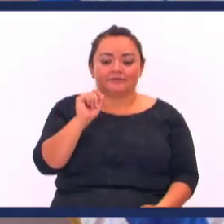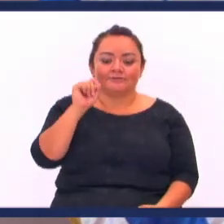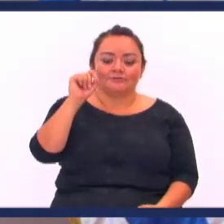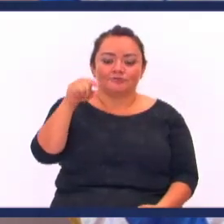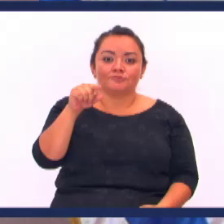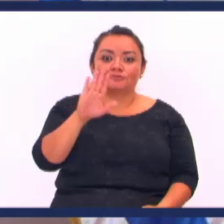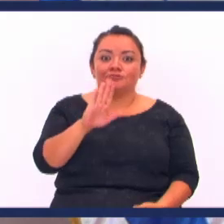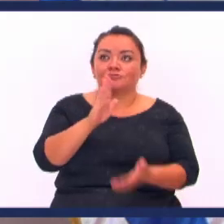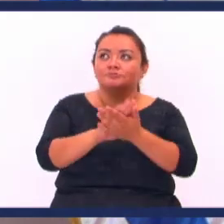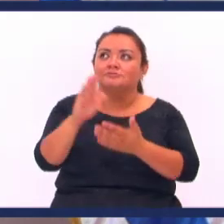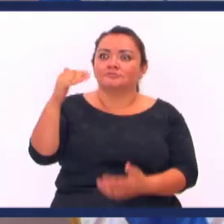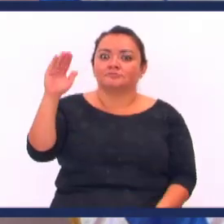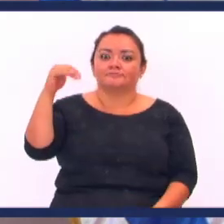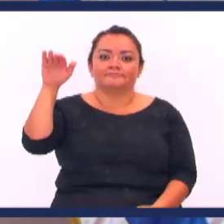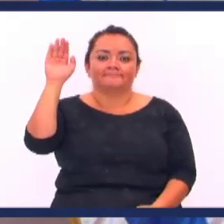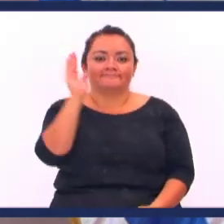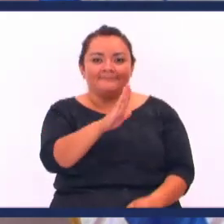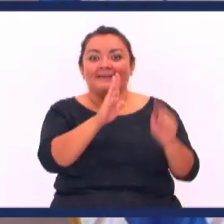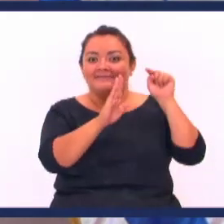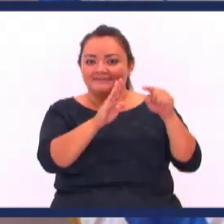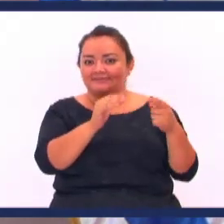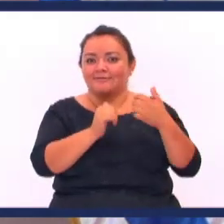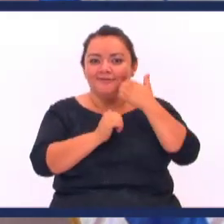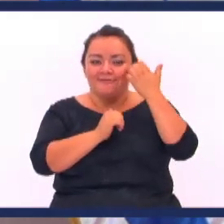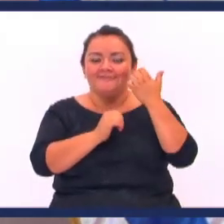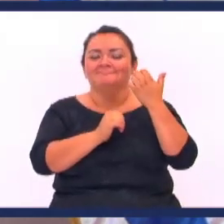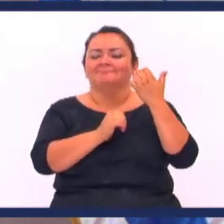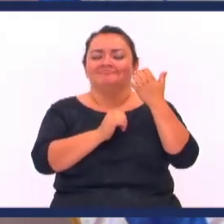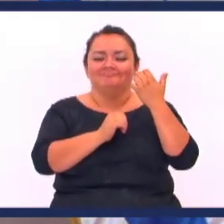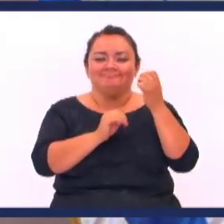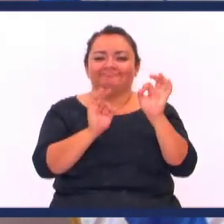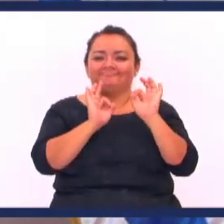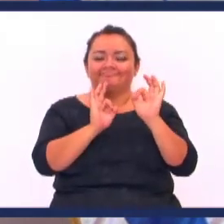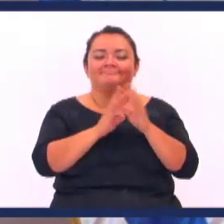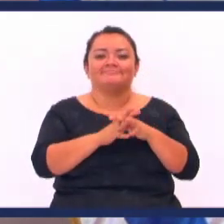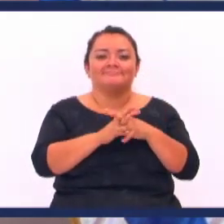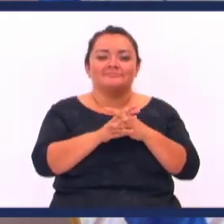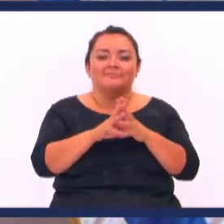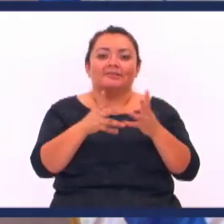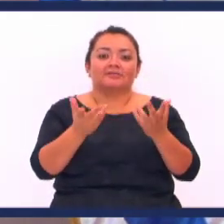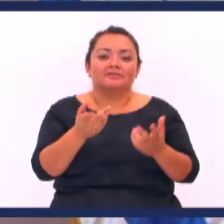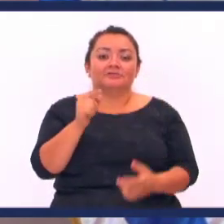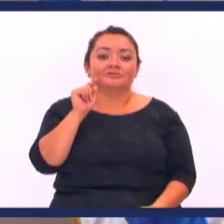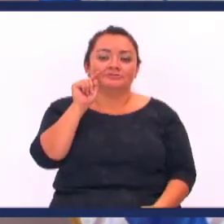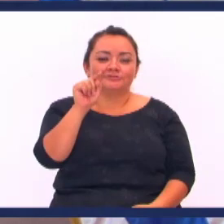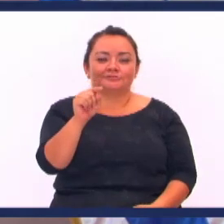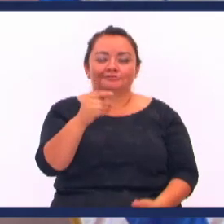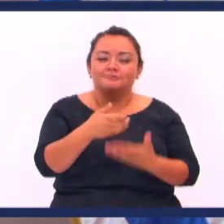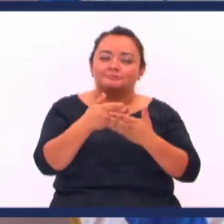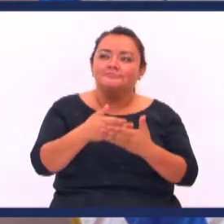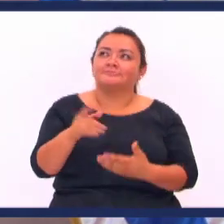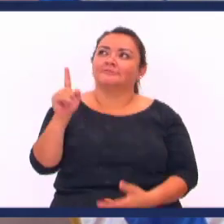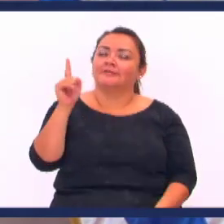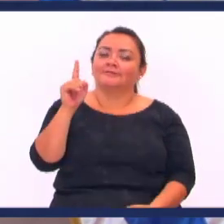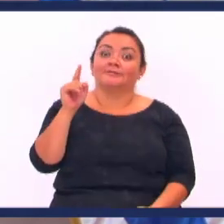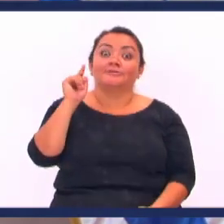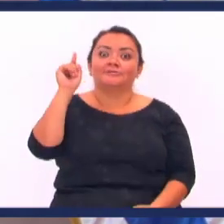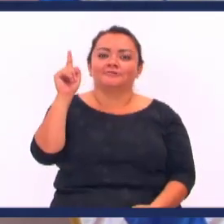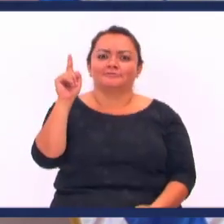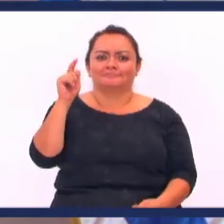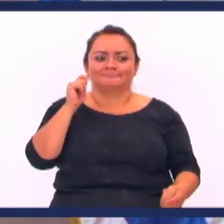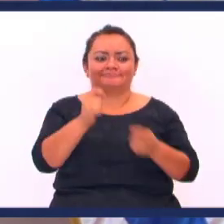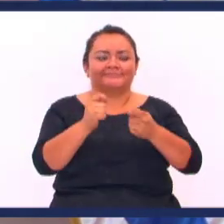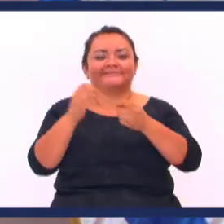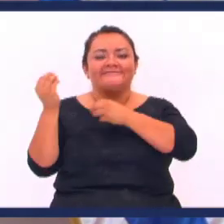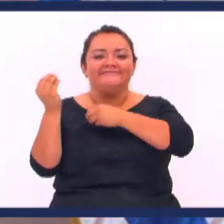sembrado En él Que no soy yo Sino Dios en él No es en vano Entonces cuando tú Eres un hijo de Dios Y Dios te